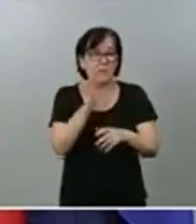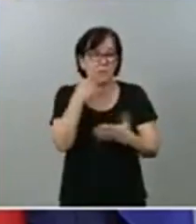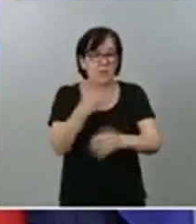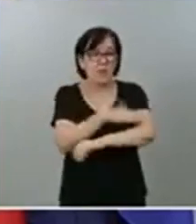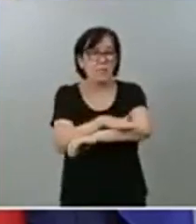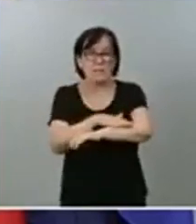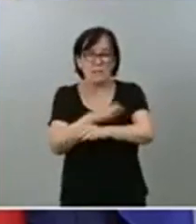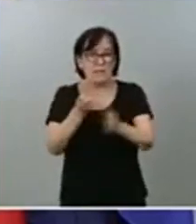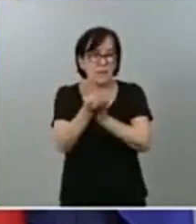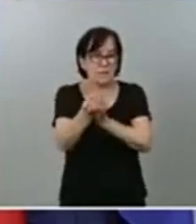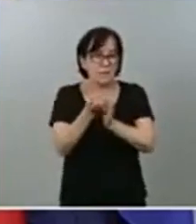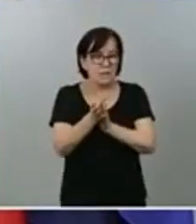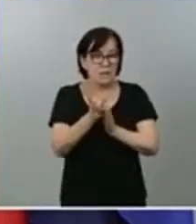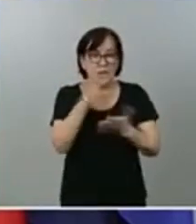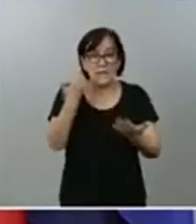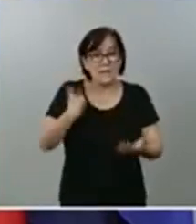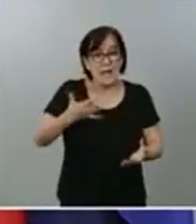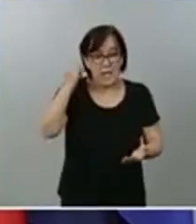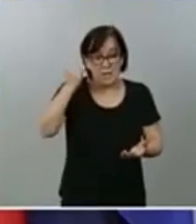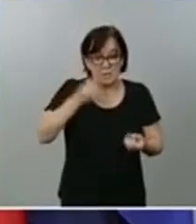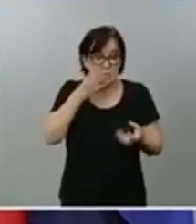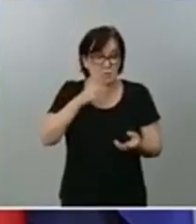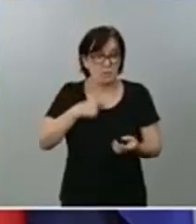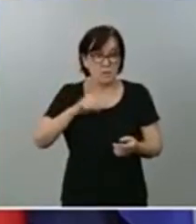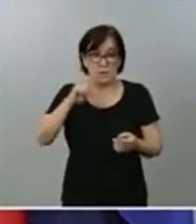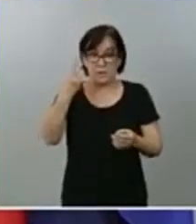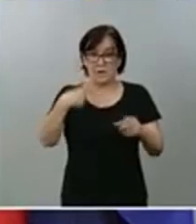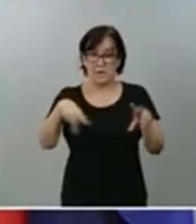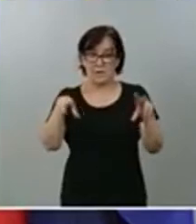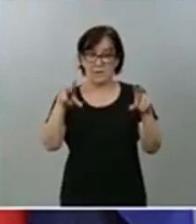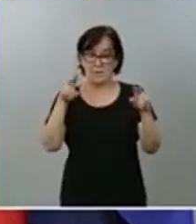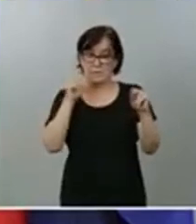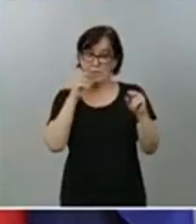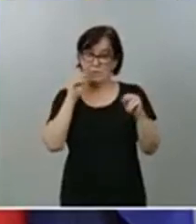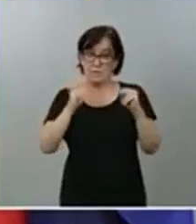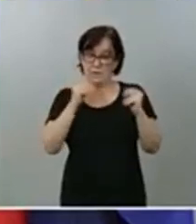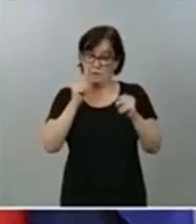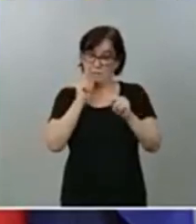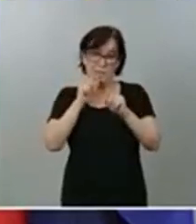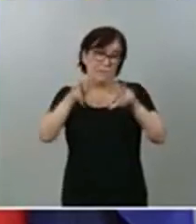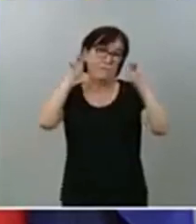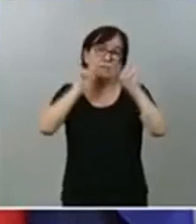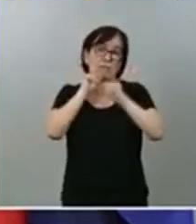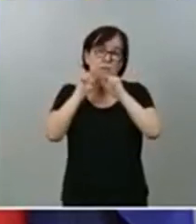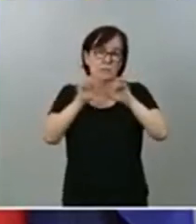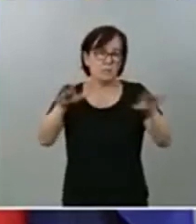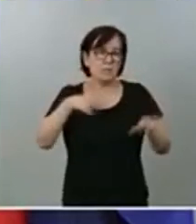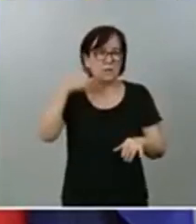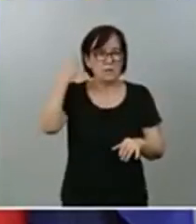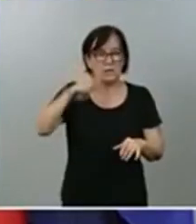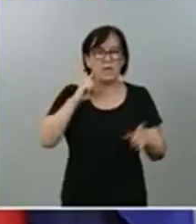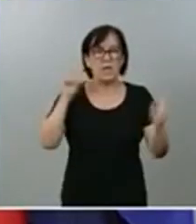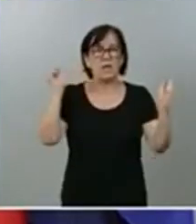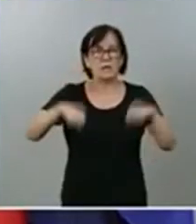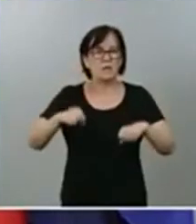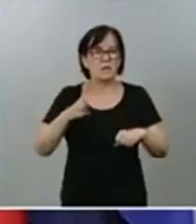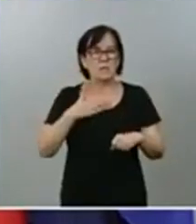antes la ministra portavoz, cuando la tengamos disponible va a ser el fin de la pandemia. Ustedes saben que tenemos un acuerdo con los socios